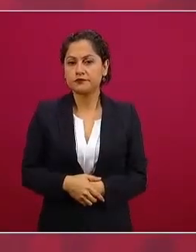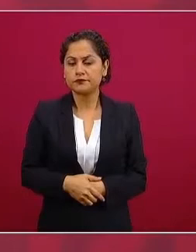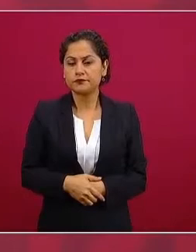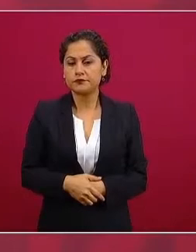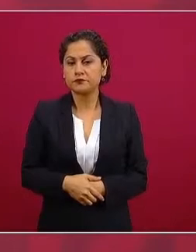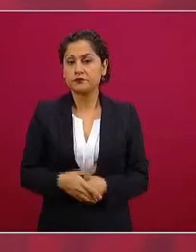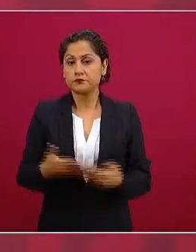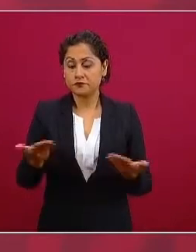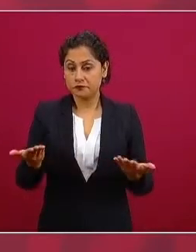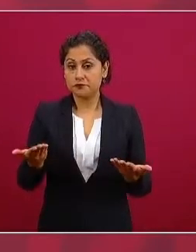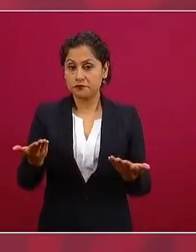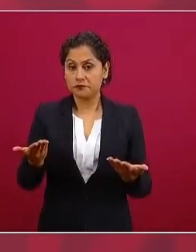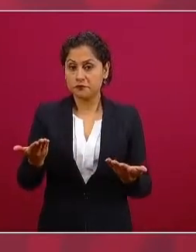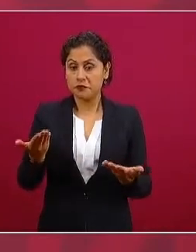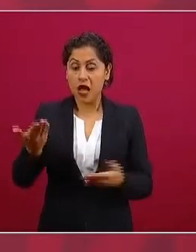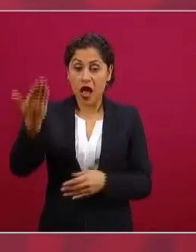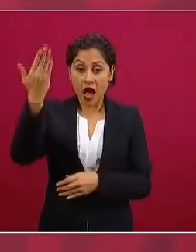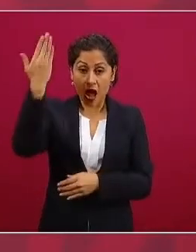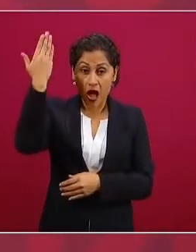contaminando